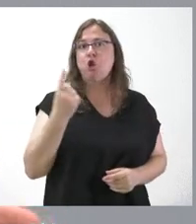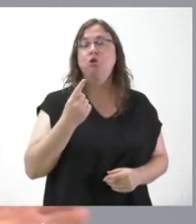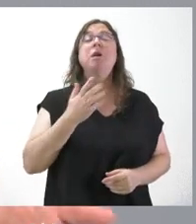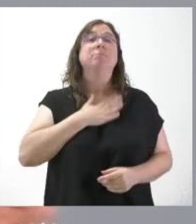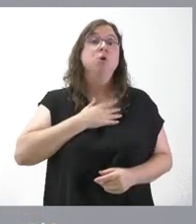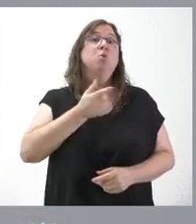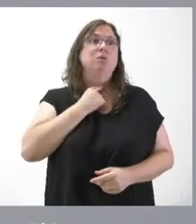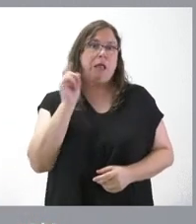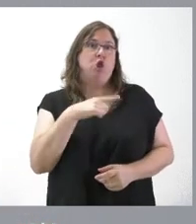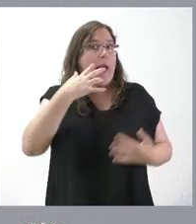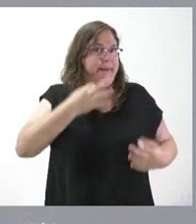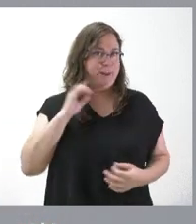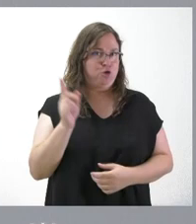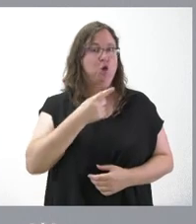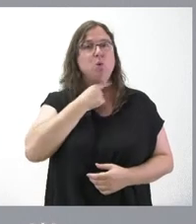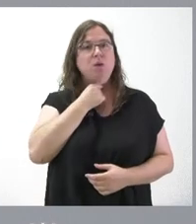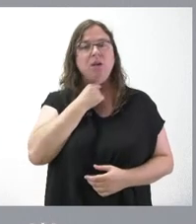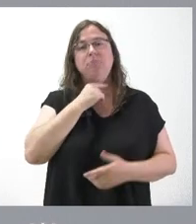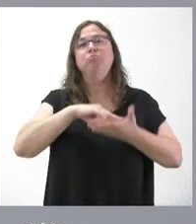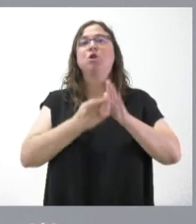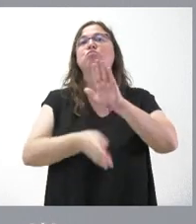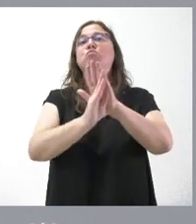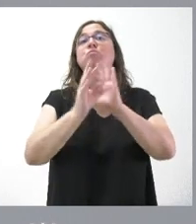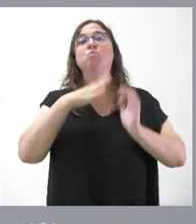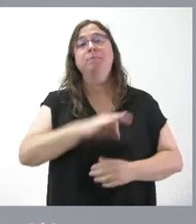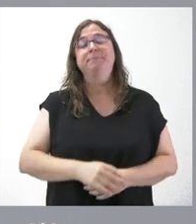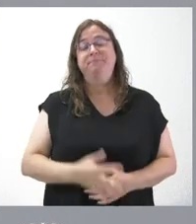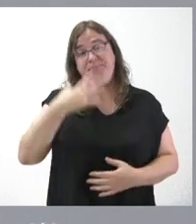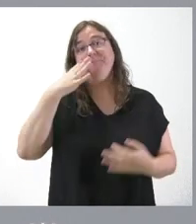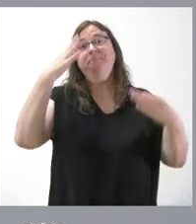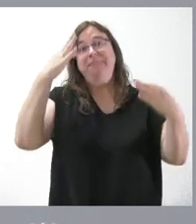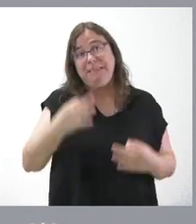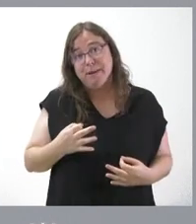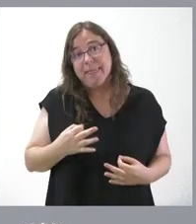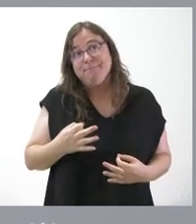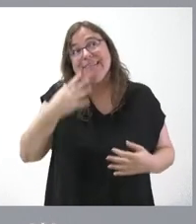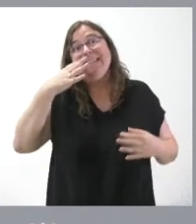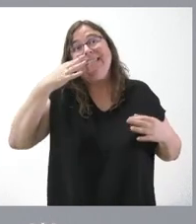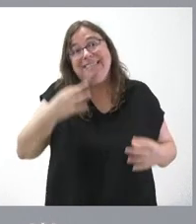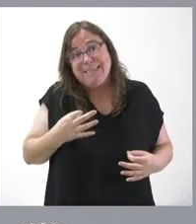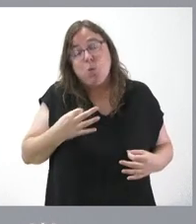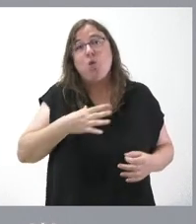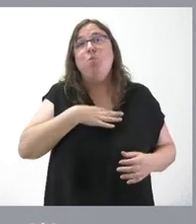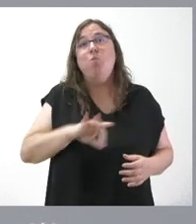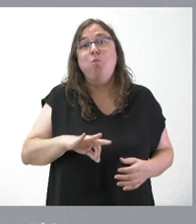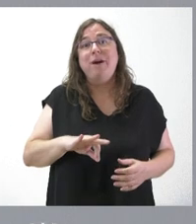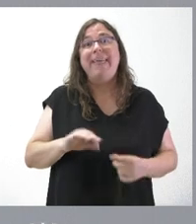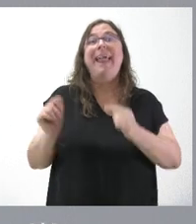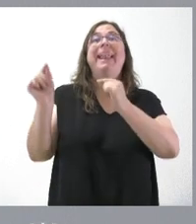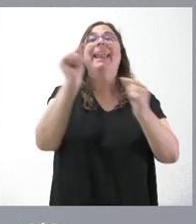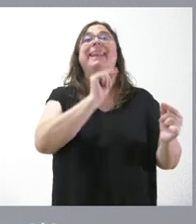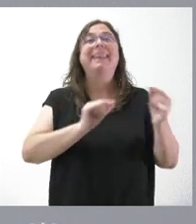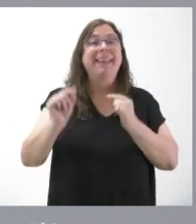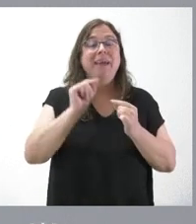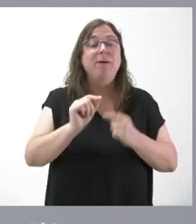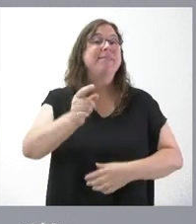todos, creo yo, que esto pudiera continuar. Pero es verdad que seguramente el debate que se produzca no sea un debate exclusivo,